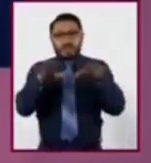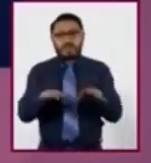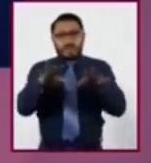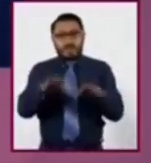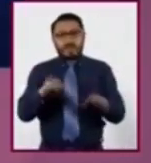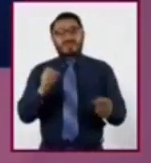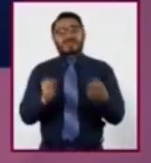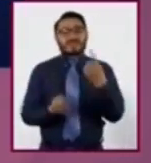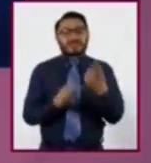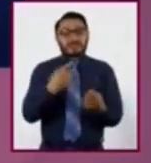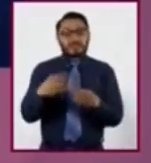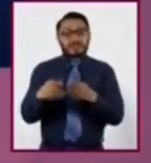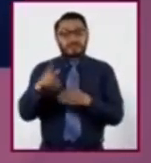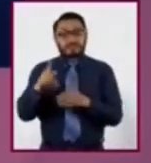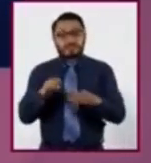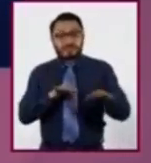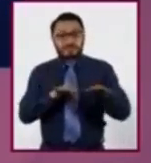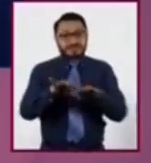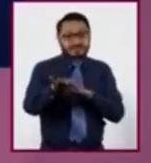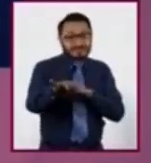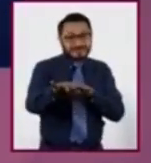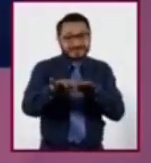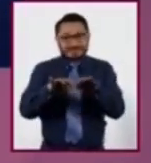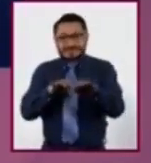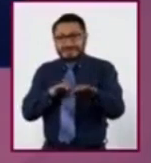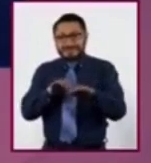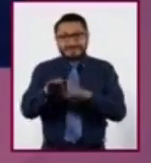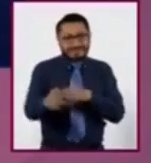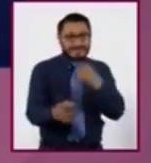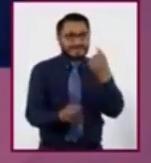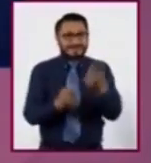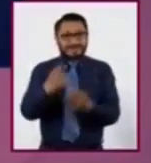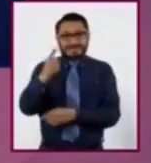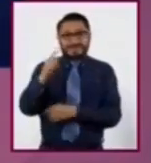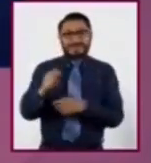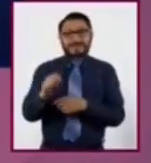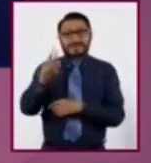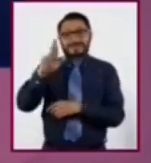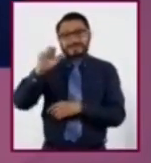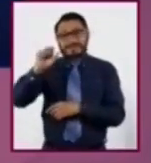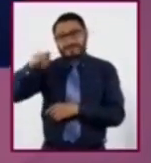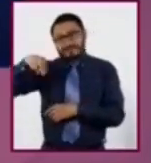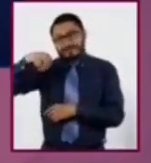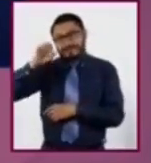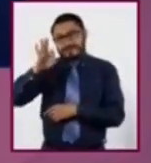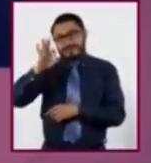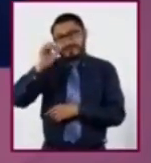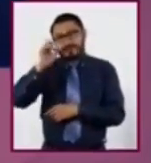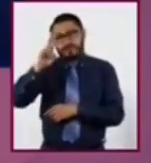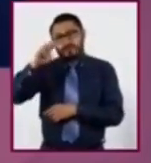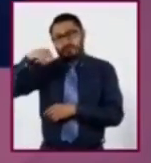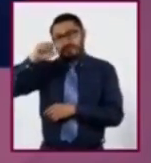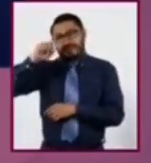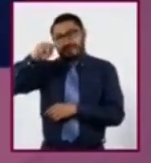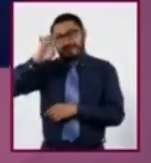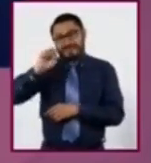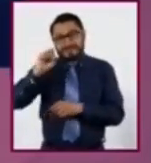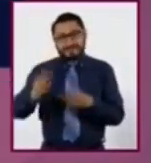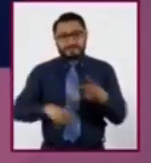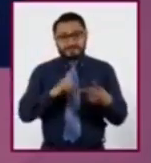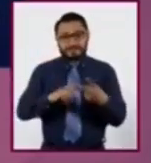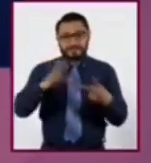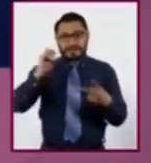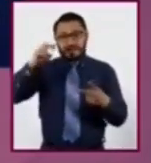transformantes, movimientos laterales en sentido contrario de las placas, dan origen a las fallas. Los convergentes